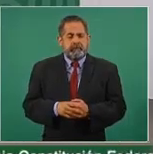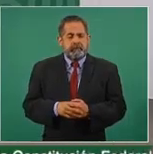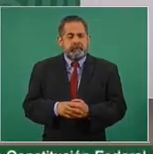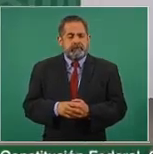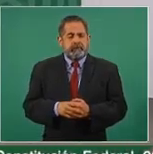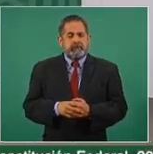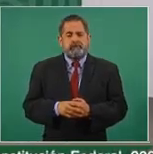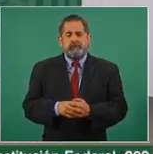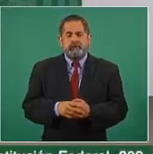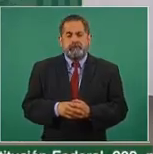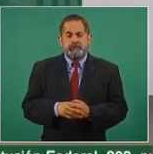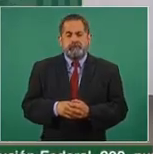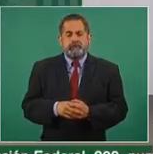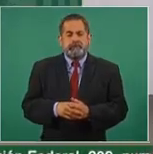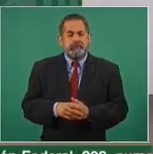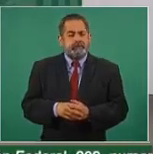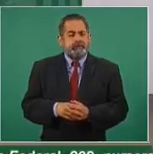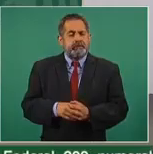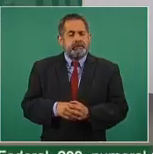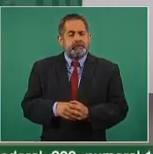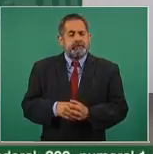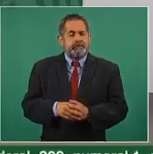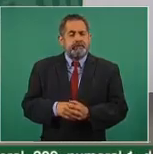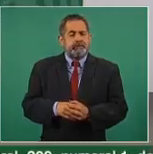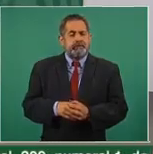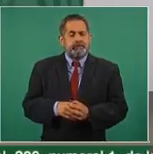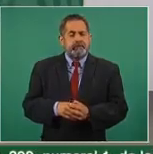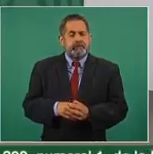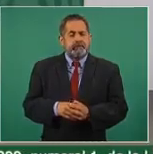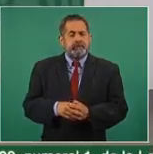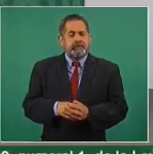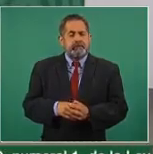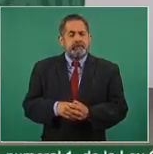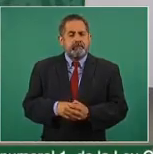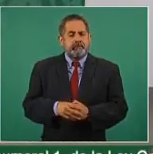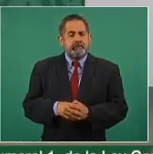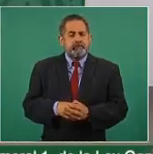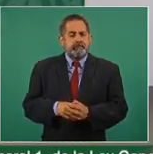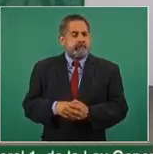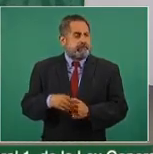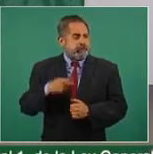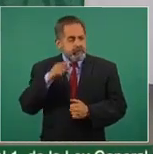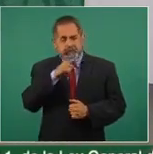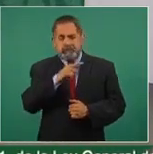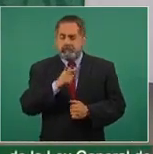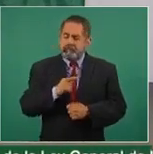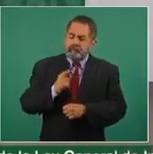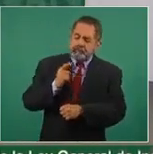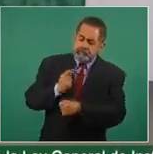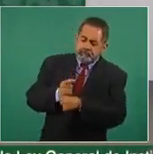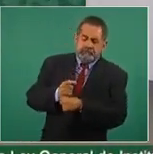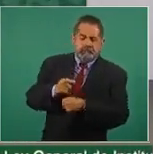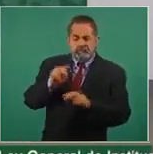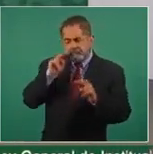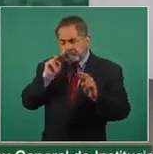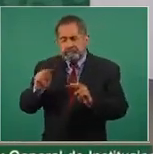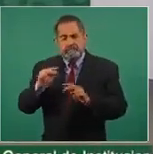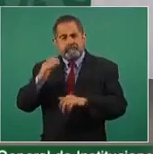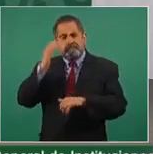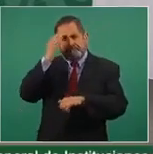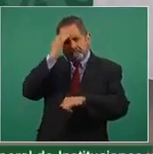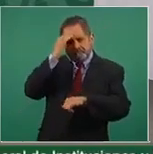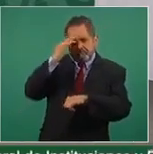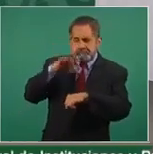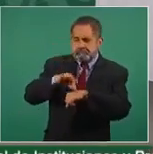diera cuenta, que conociera la experiencia